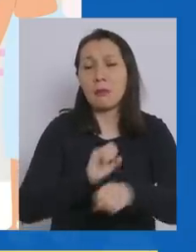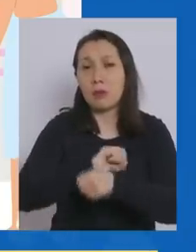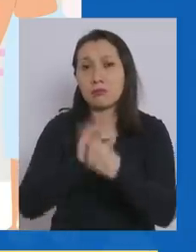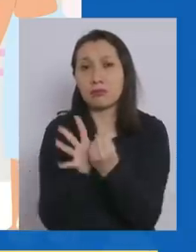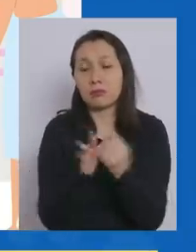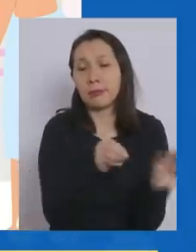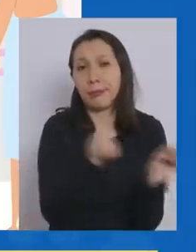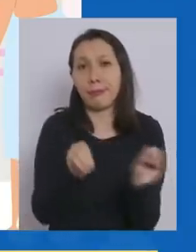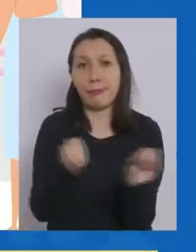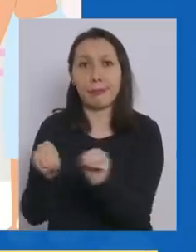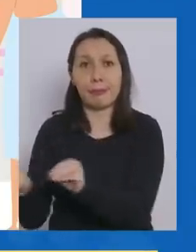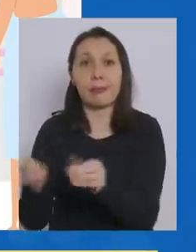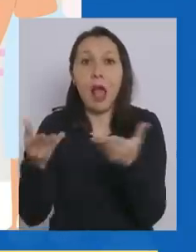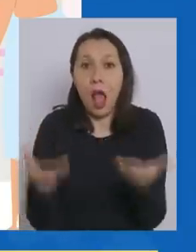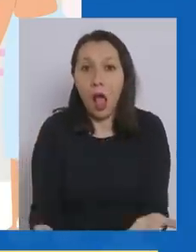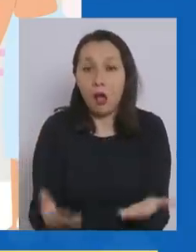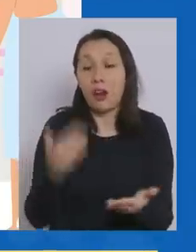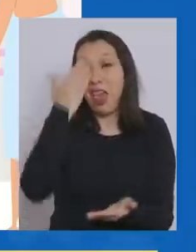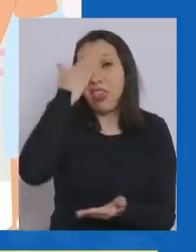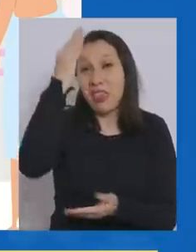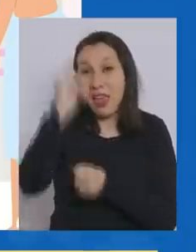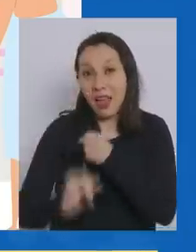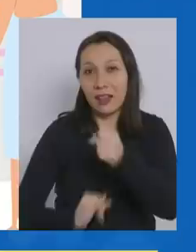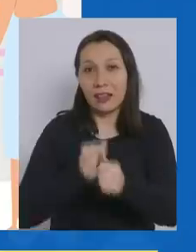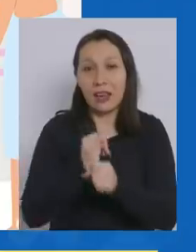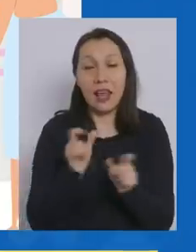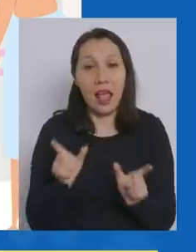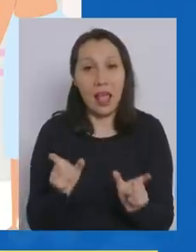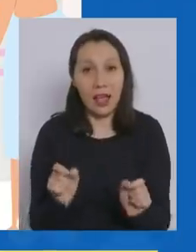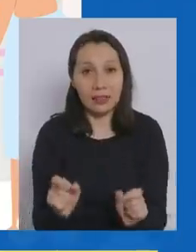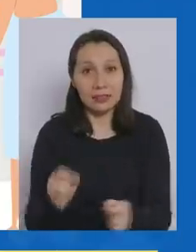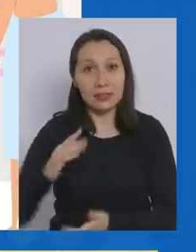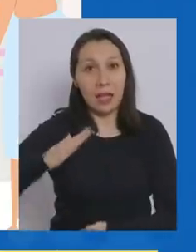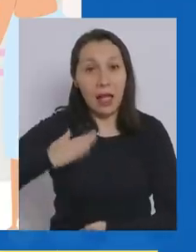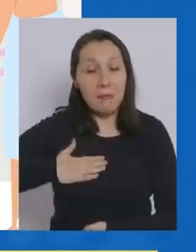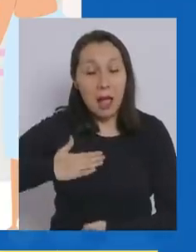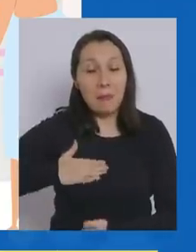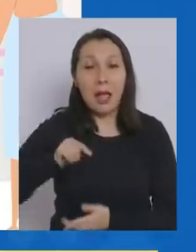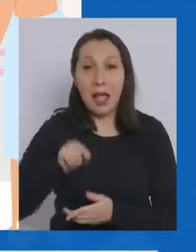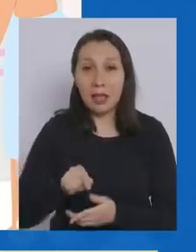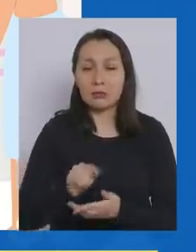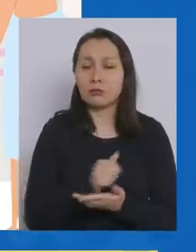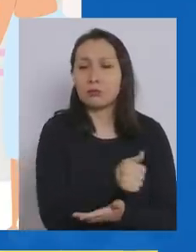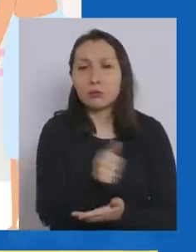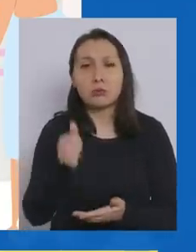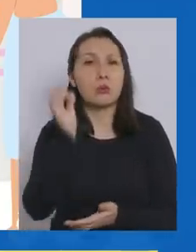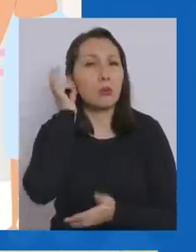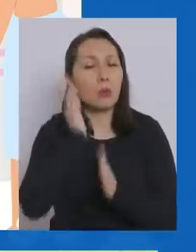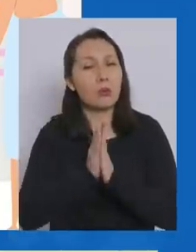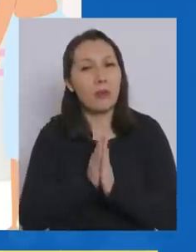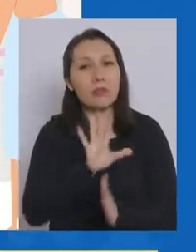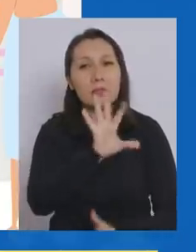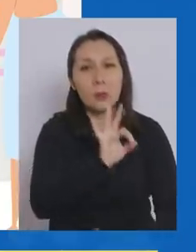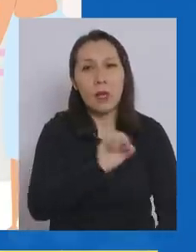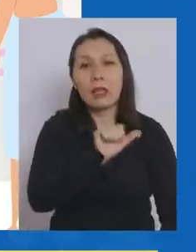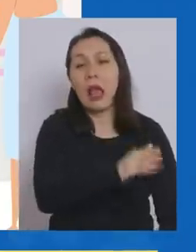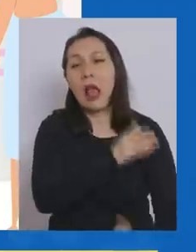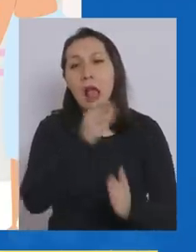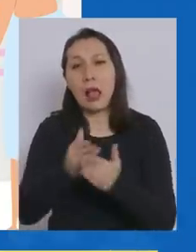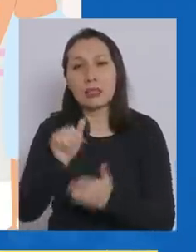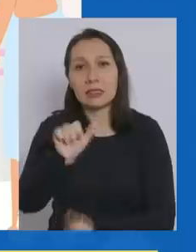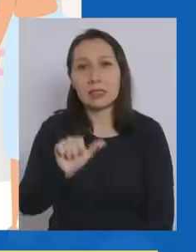pandemia. Por eso, en el Día Internacional del Cáncer de Mama, por favor, todas las mujeres de 50, 69